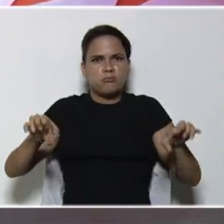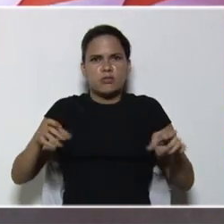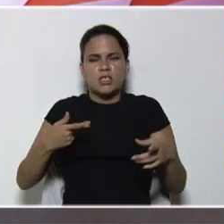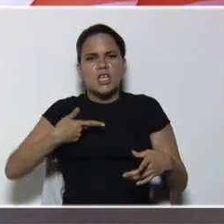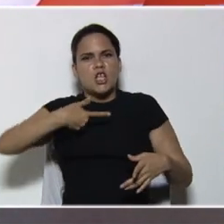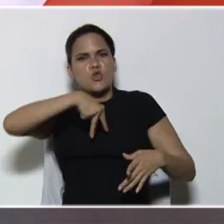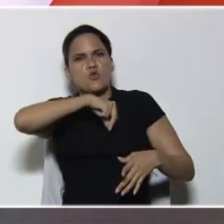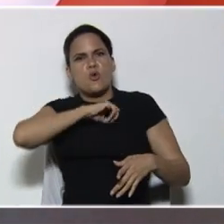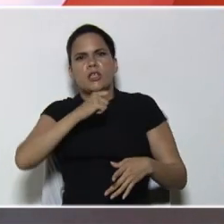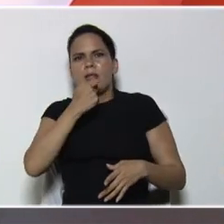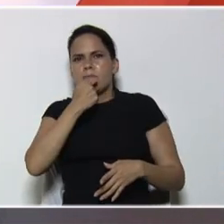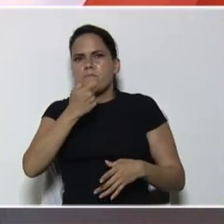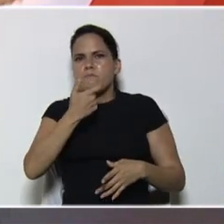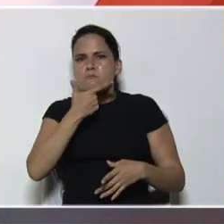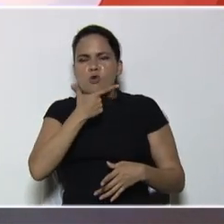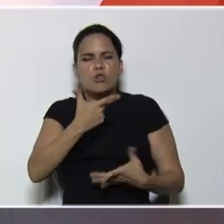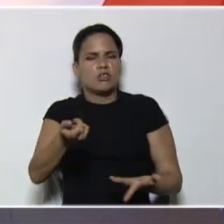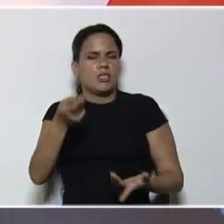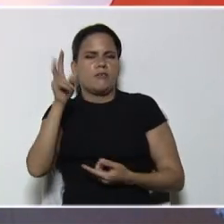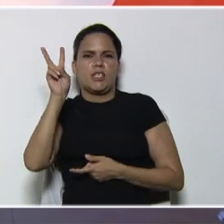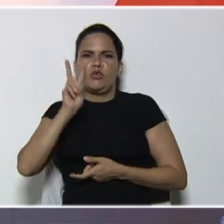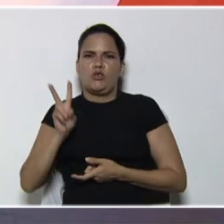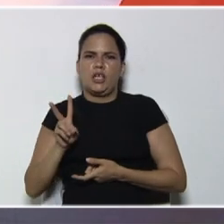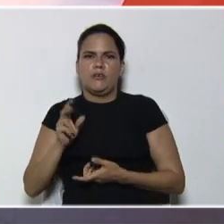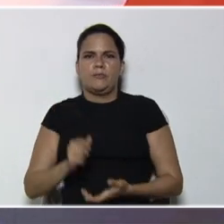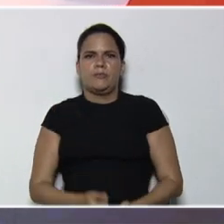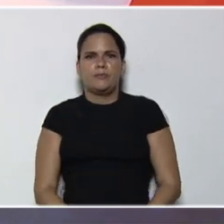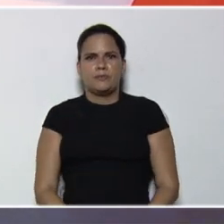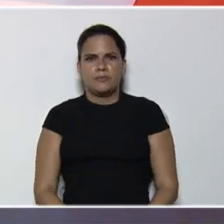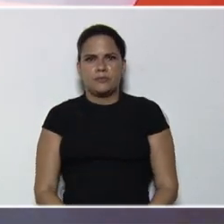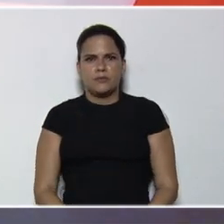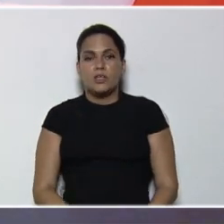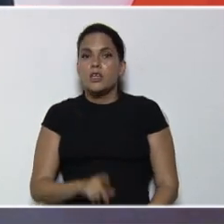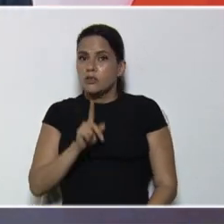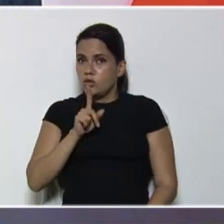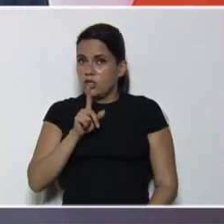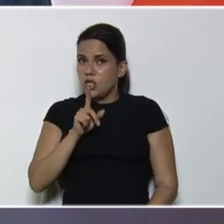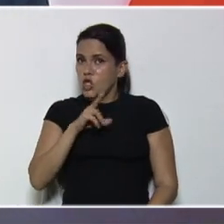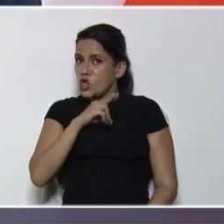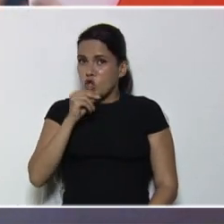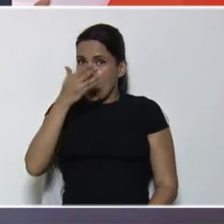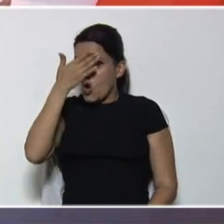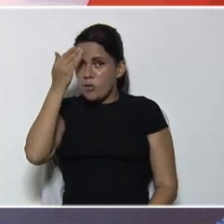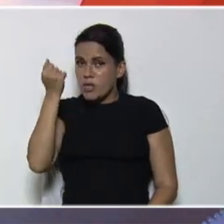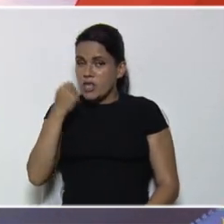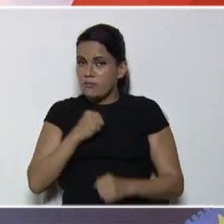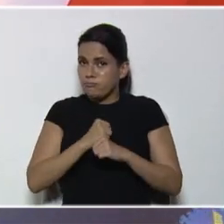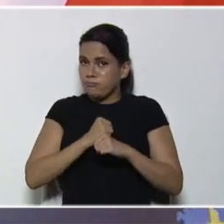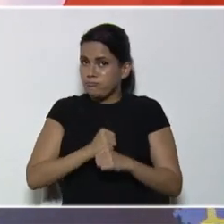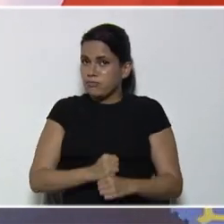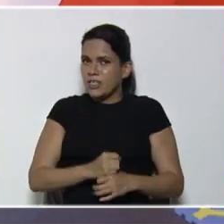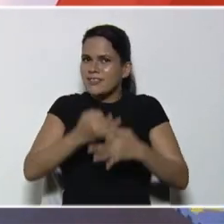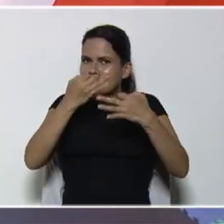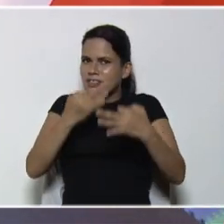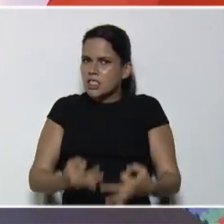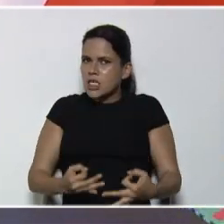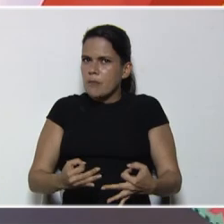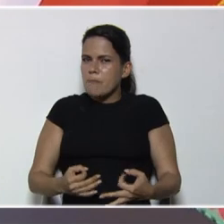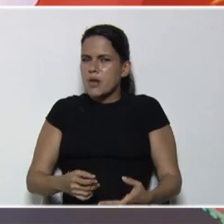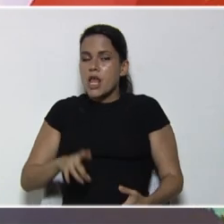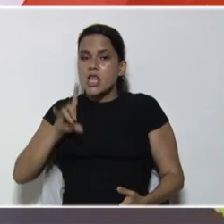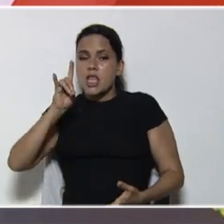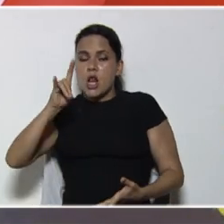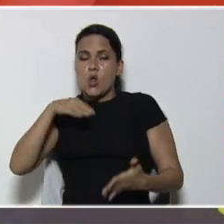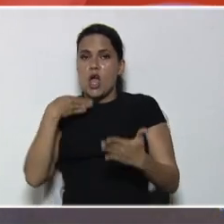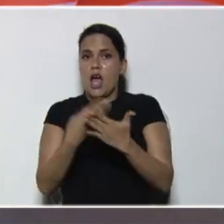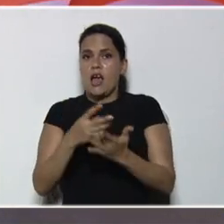de nuestra hermosa, República Bolivariana, de Venezuela, eso sí, no olvides, que te esperaremos, siempre, de lunes